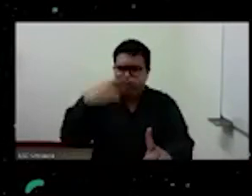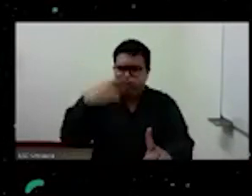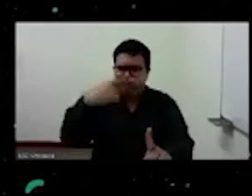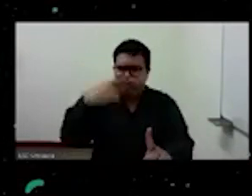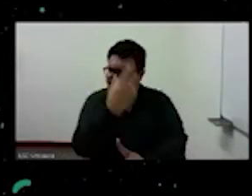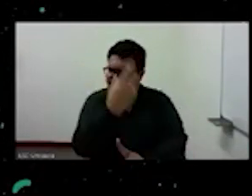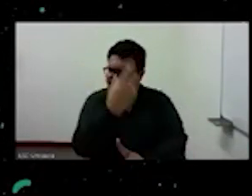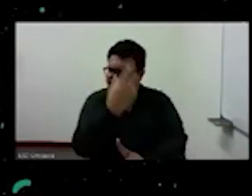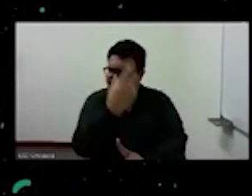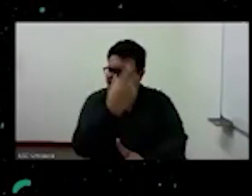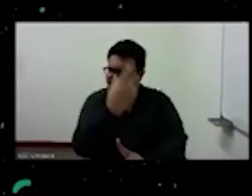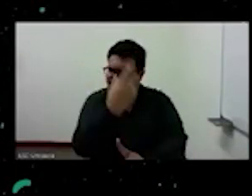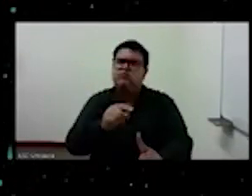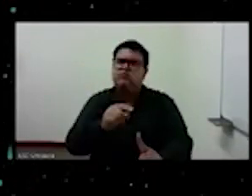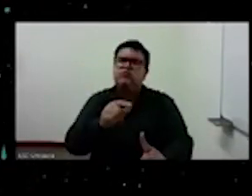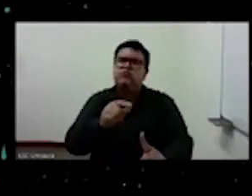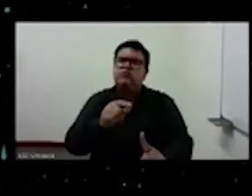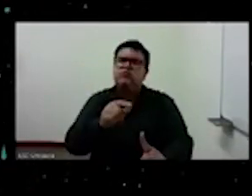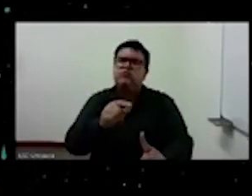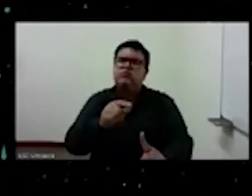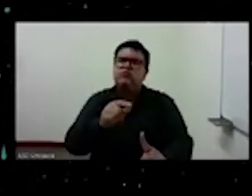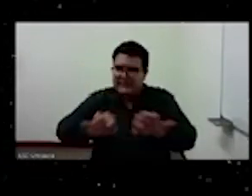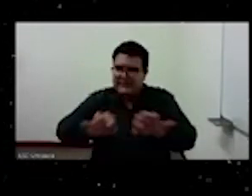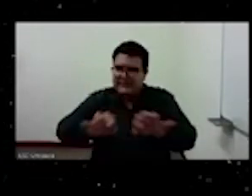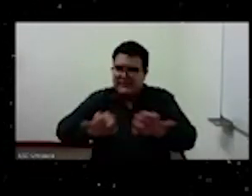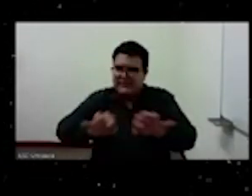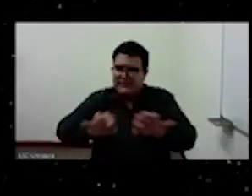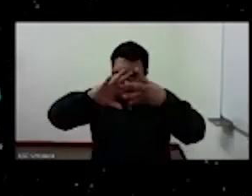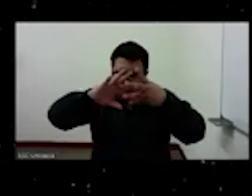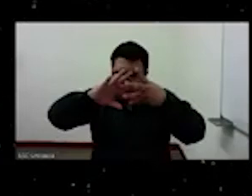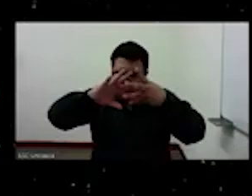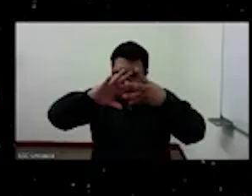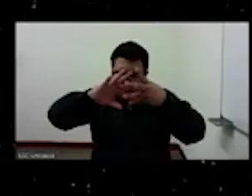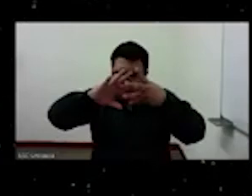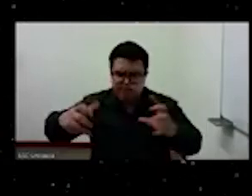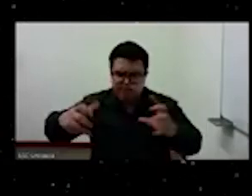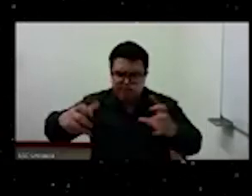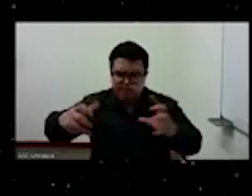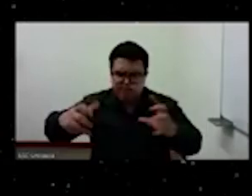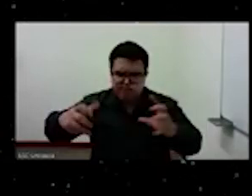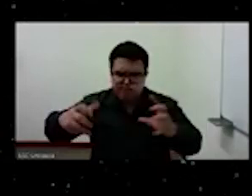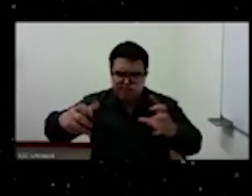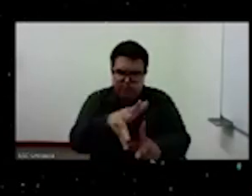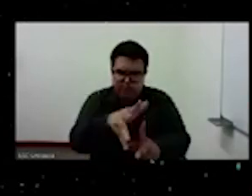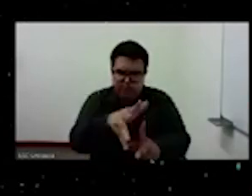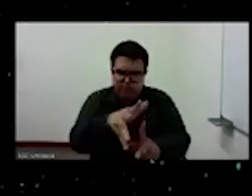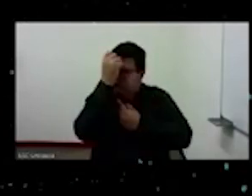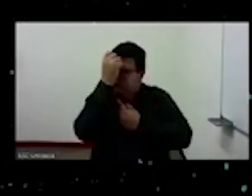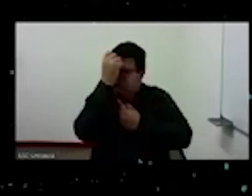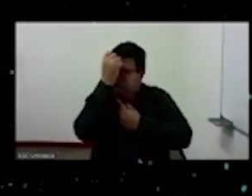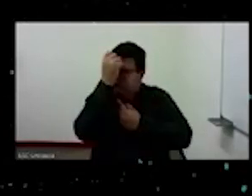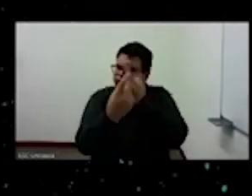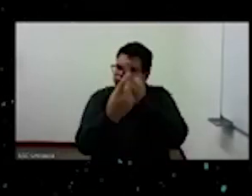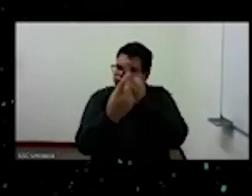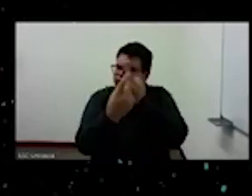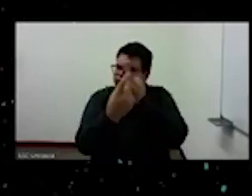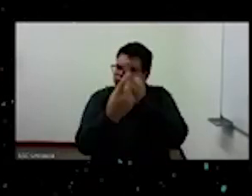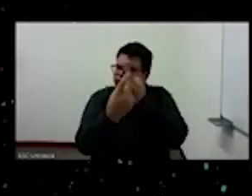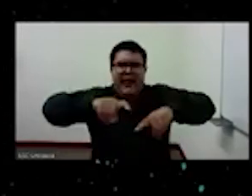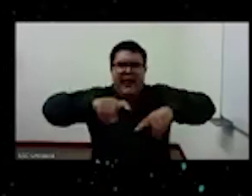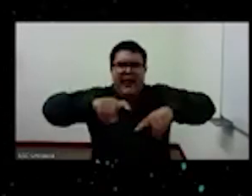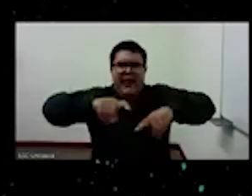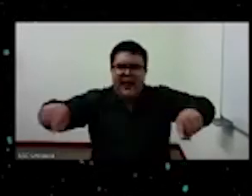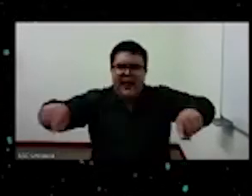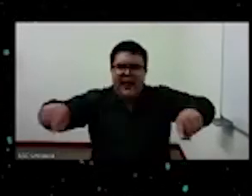tendencia esquizoide en su tendencia a la multiplicación de los